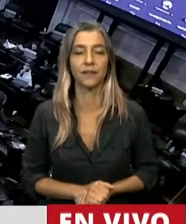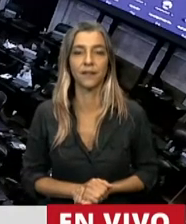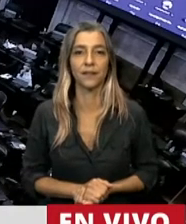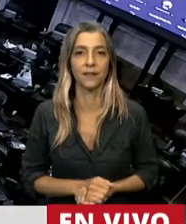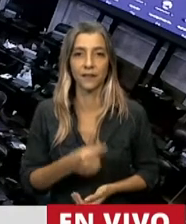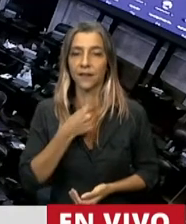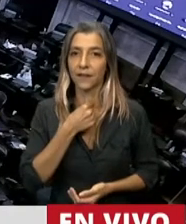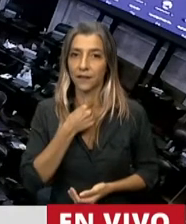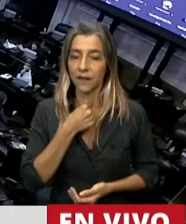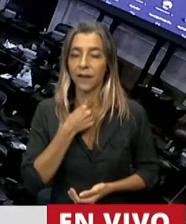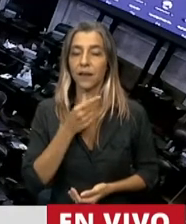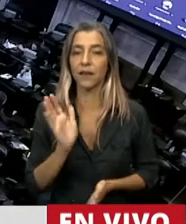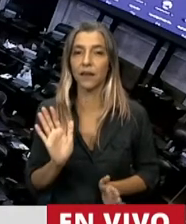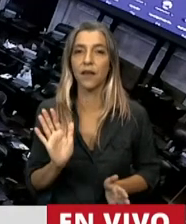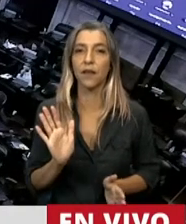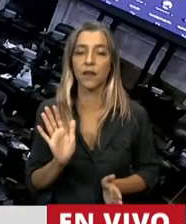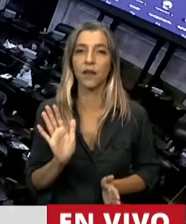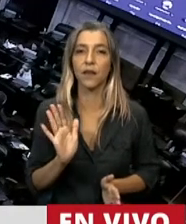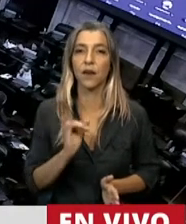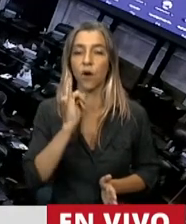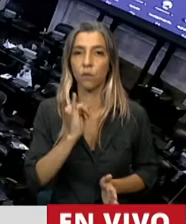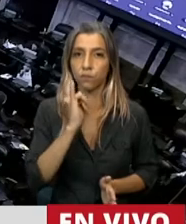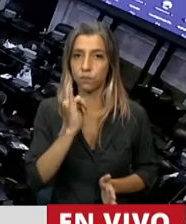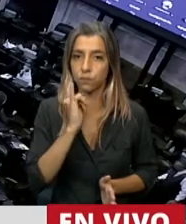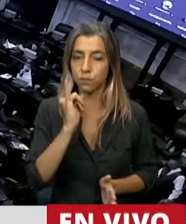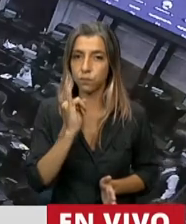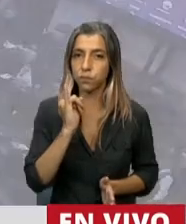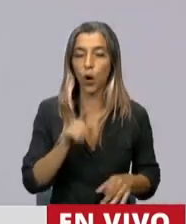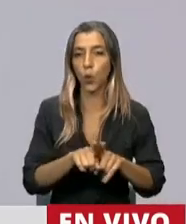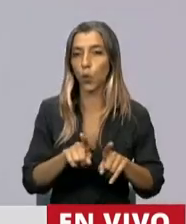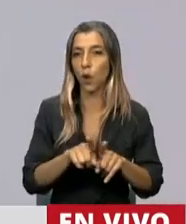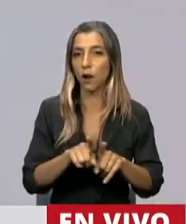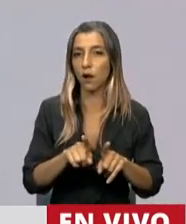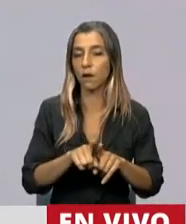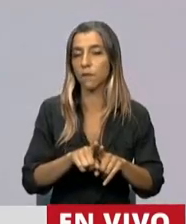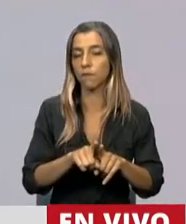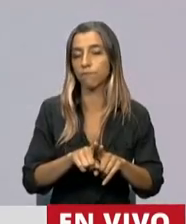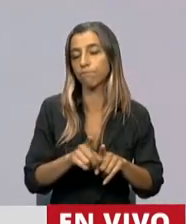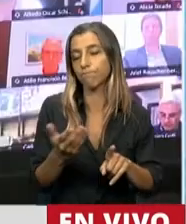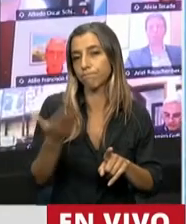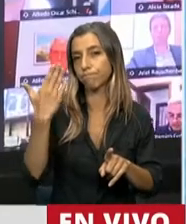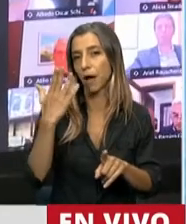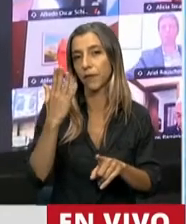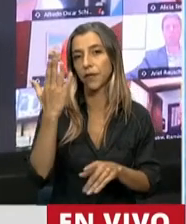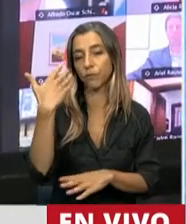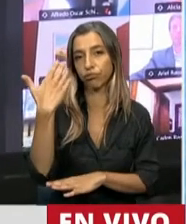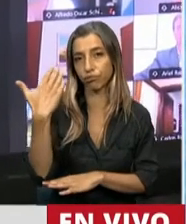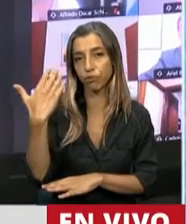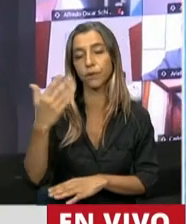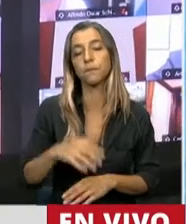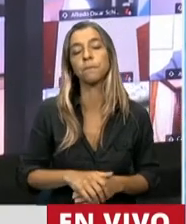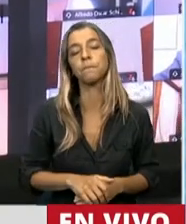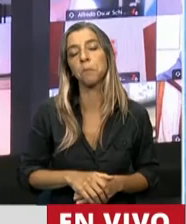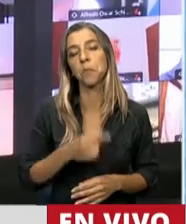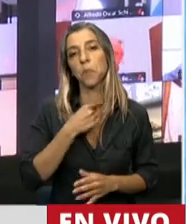Quiero destacar cómo se ha hecho en este momento la manera